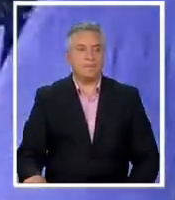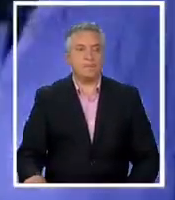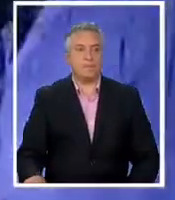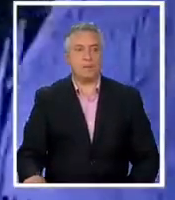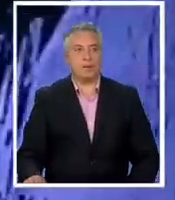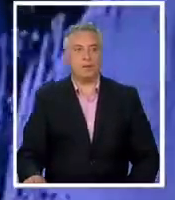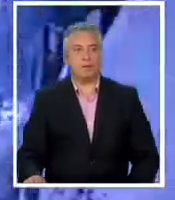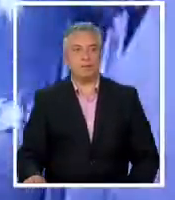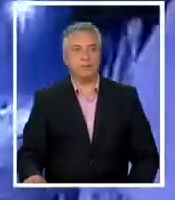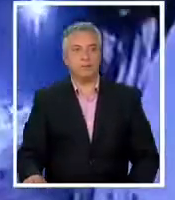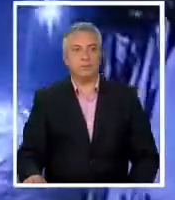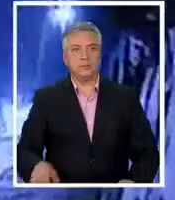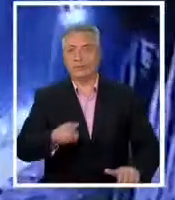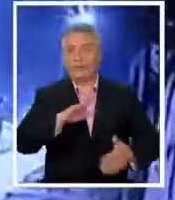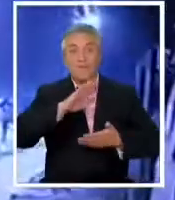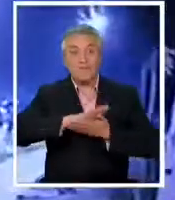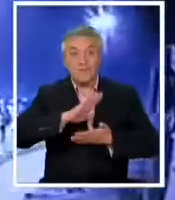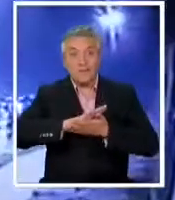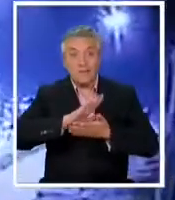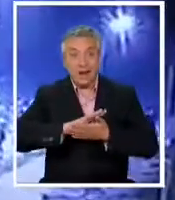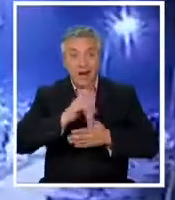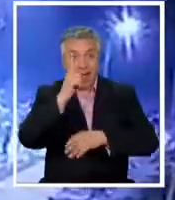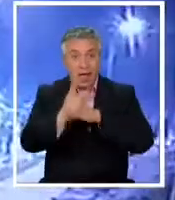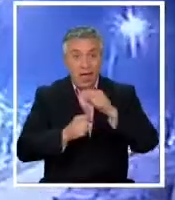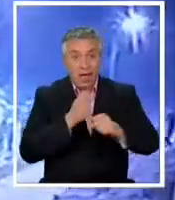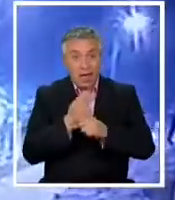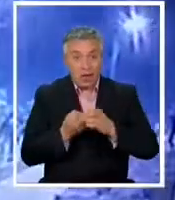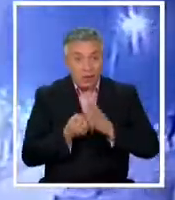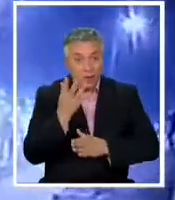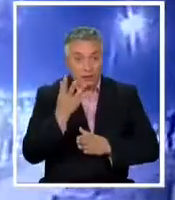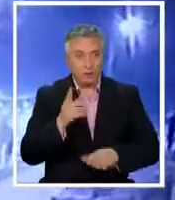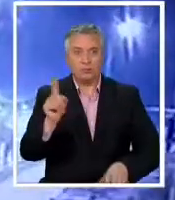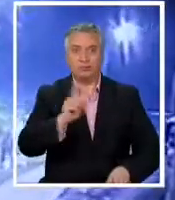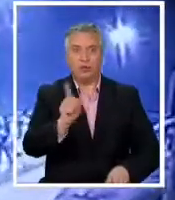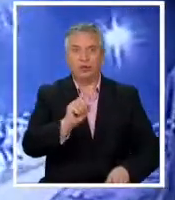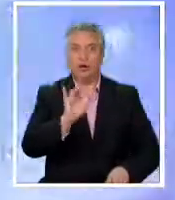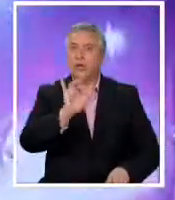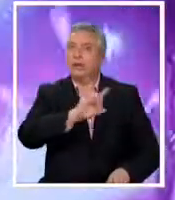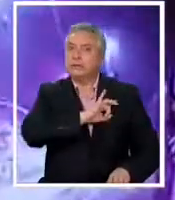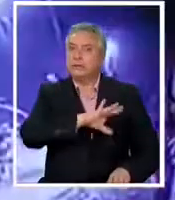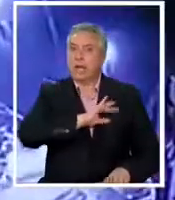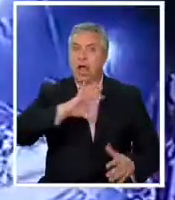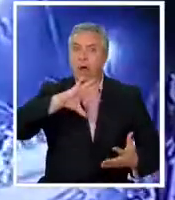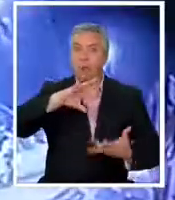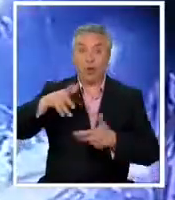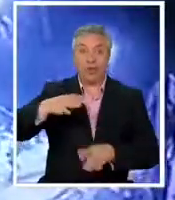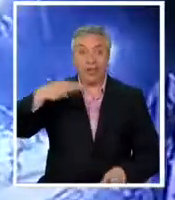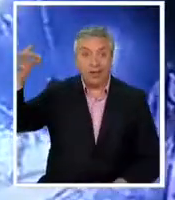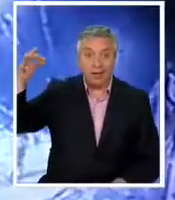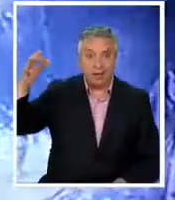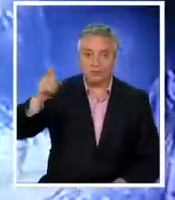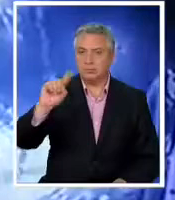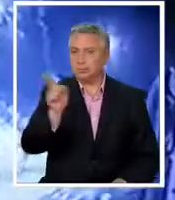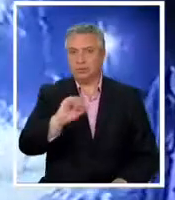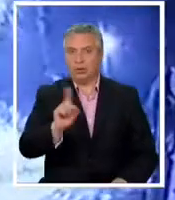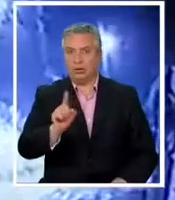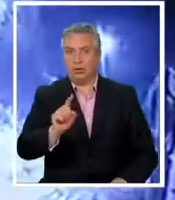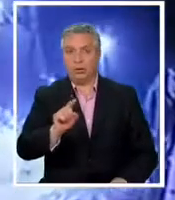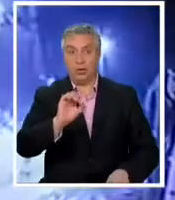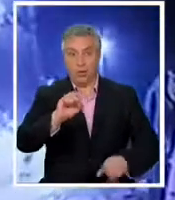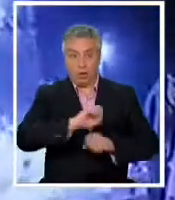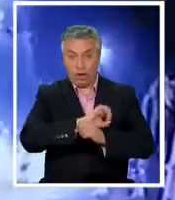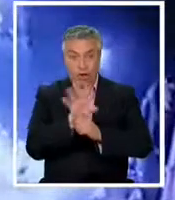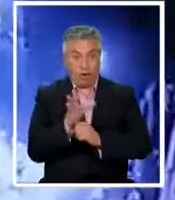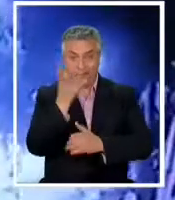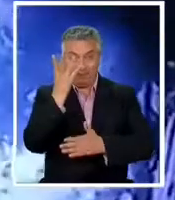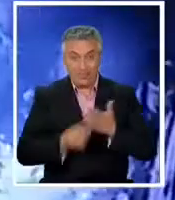no no es la fiesta de año nuevo tampoco que Chile clasificó al mundial y mucho menos que la pandemia haya terminado